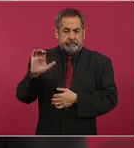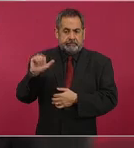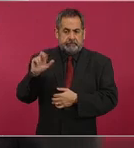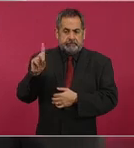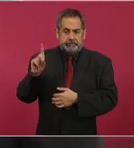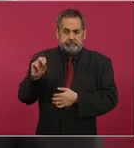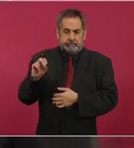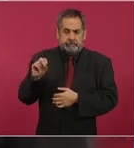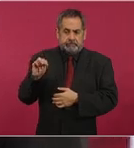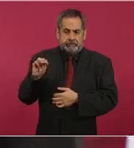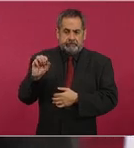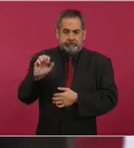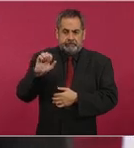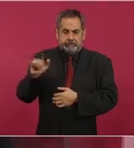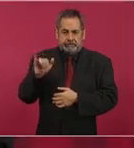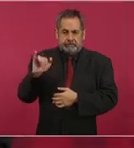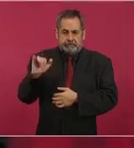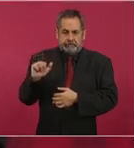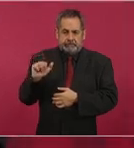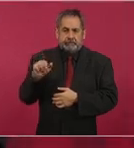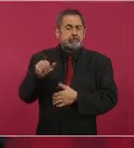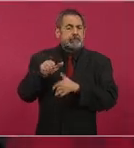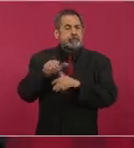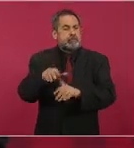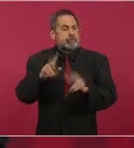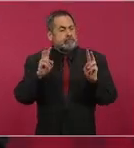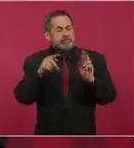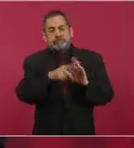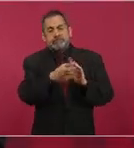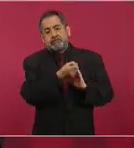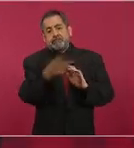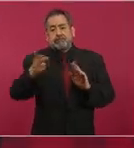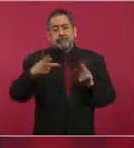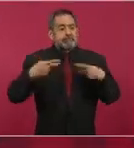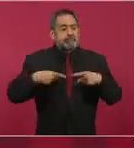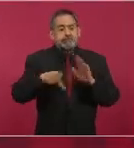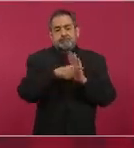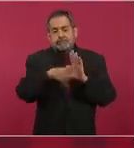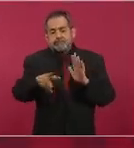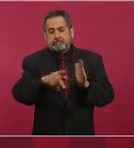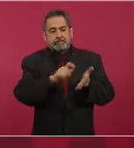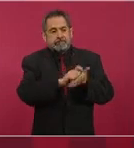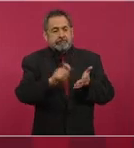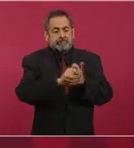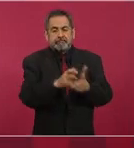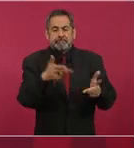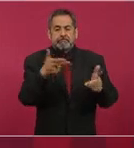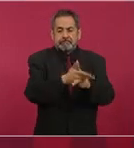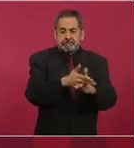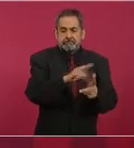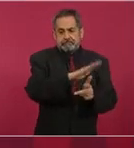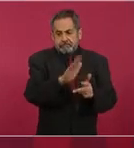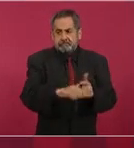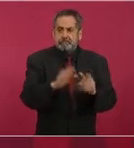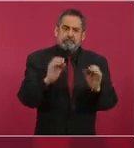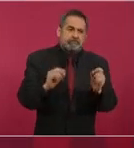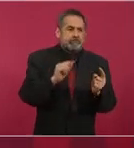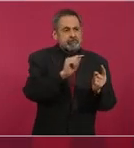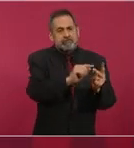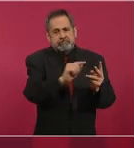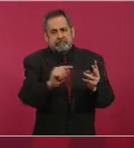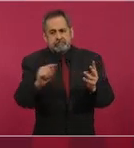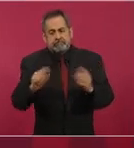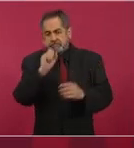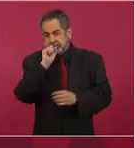temas que tienen que ver con periodistas que han sido asesinados, otros casos también,